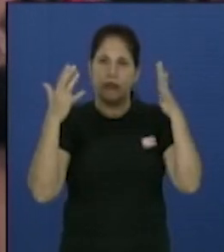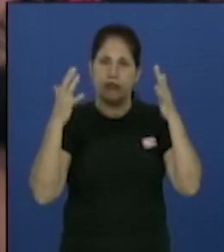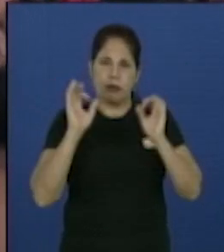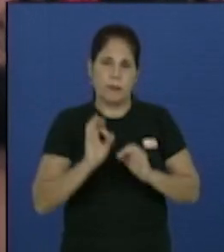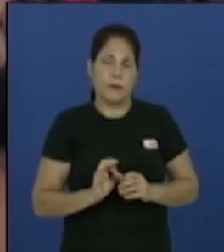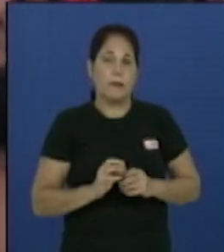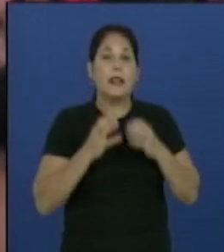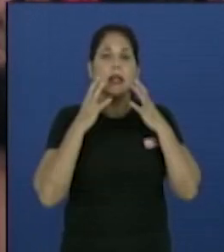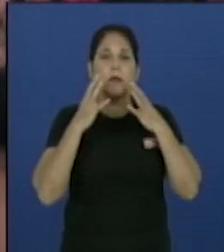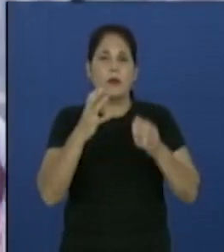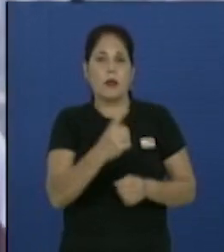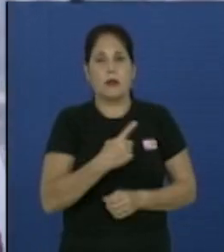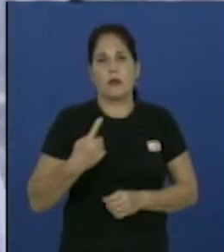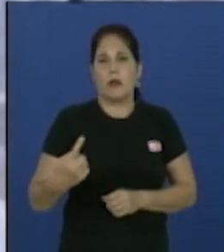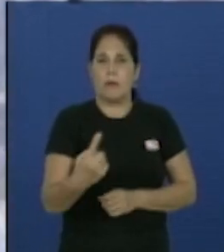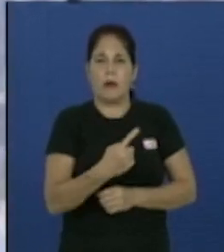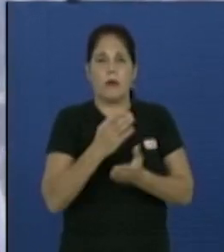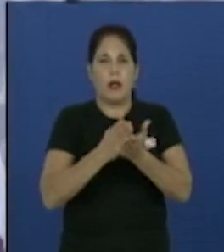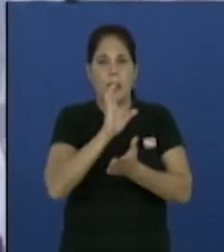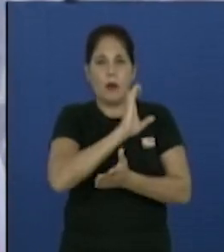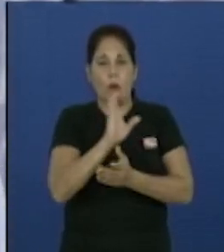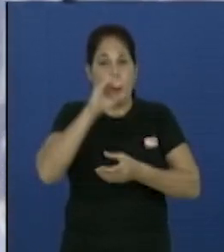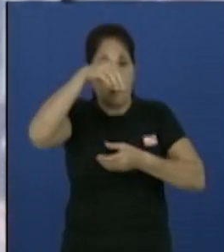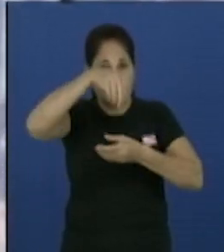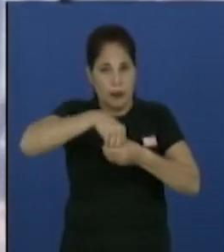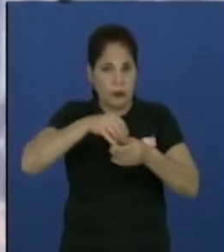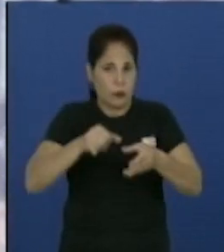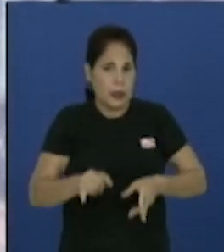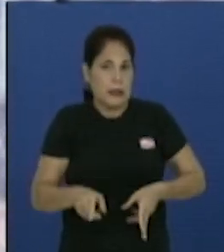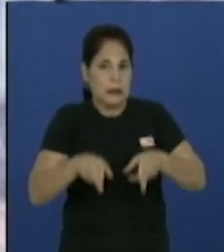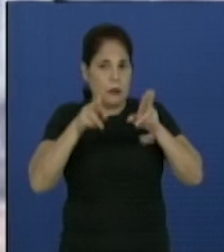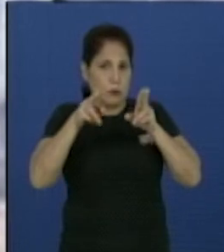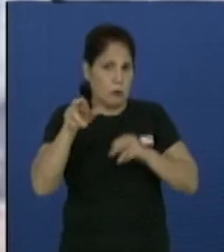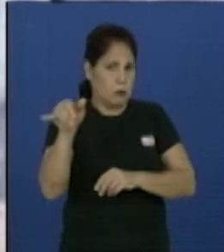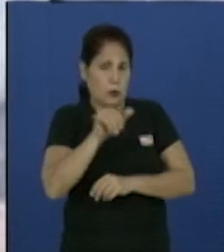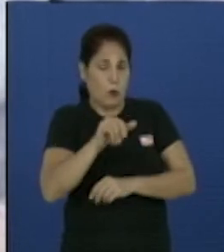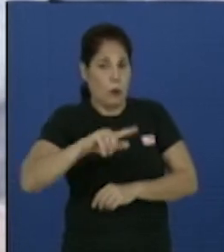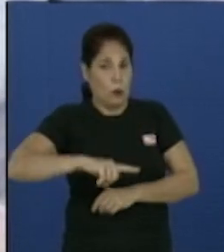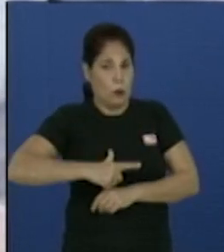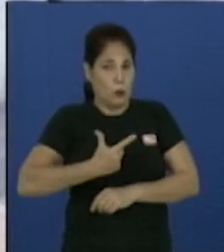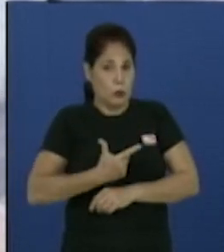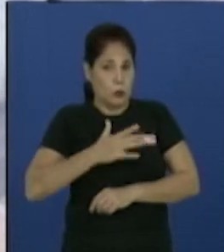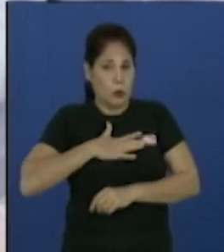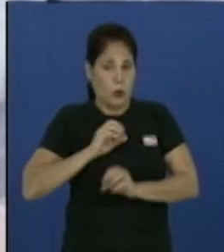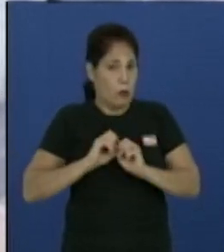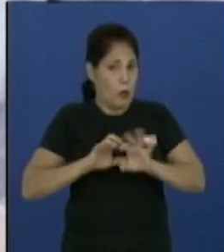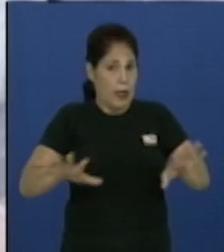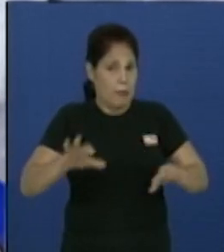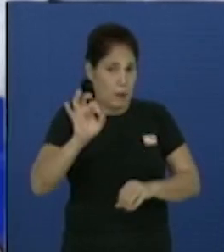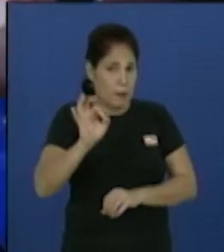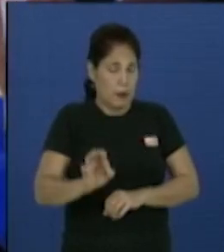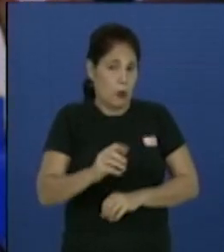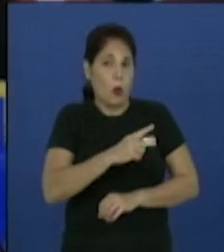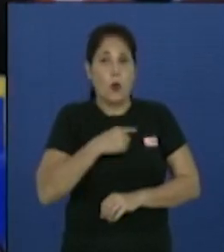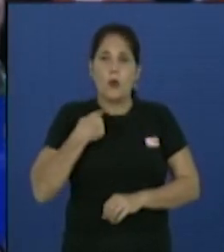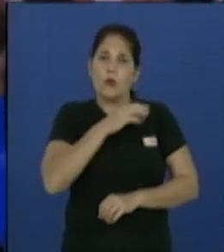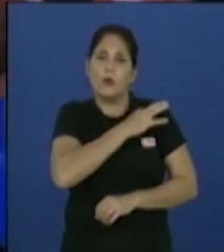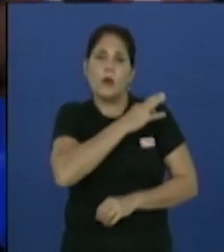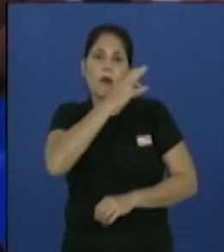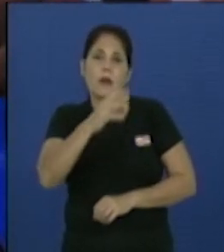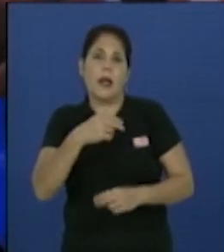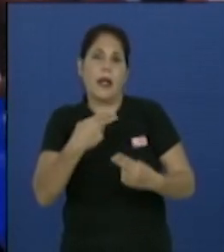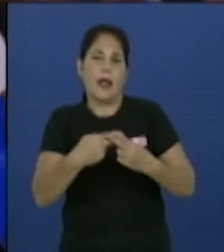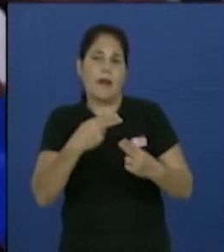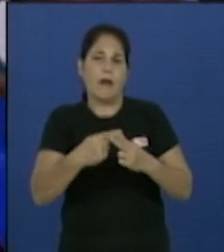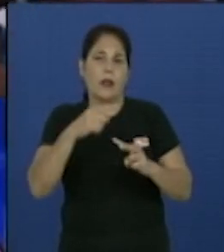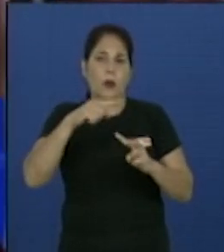Es importante para nosotros como escuela y como institución de la cultura de este país que hayamos sido invitados al evento